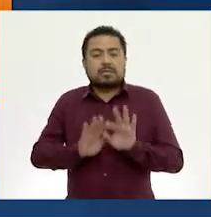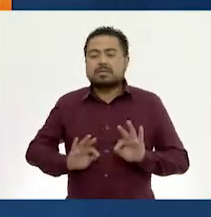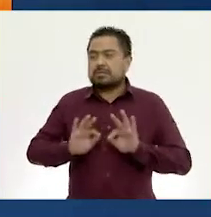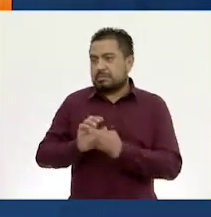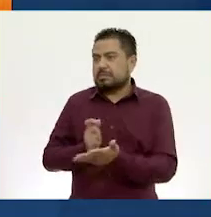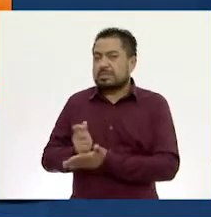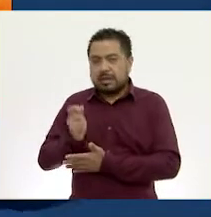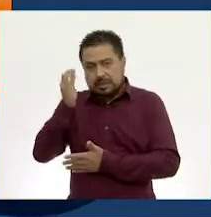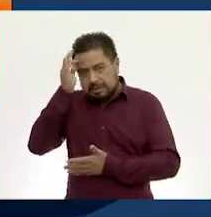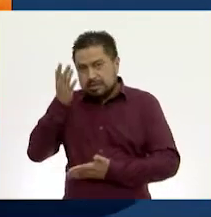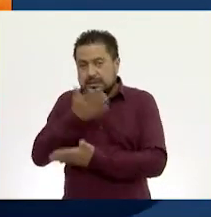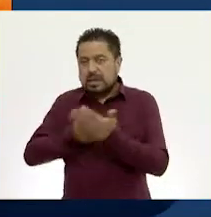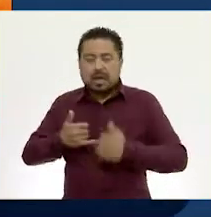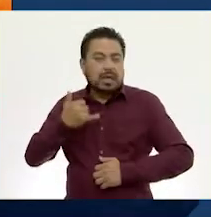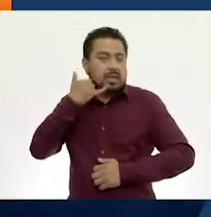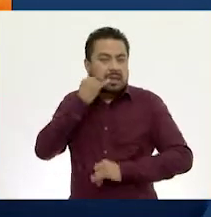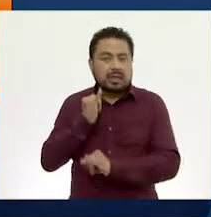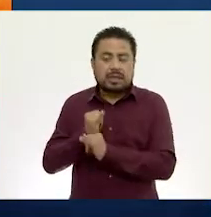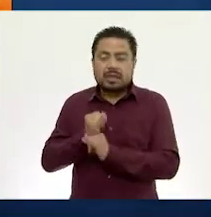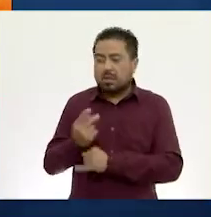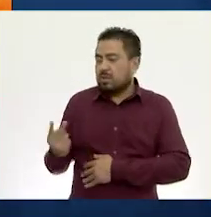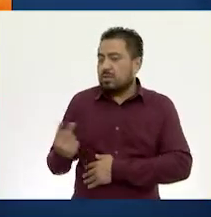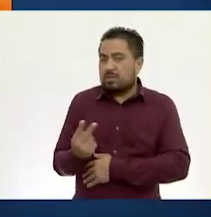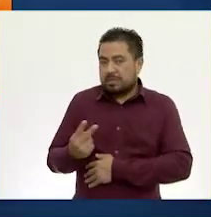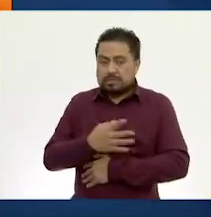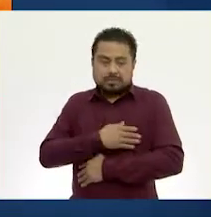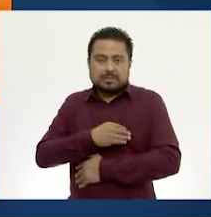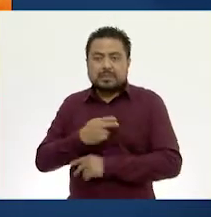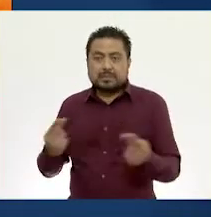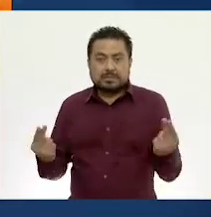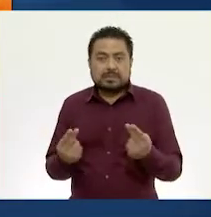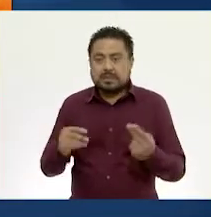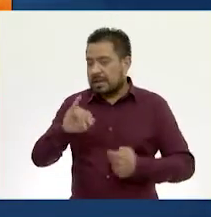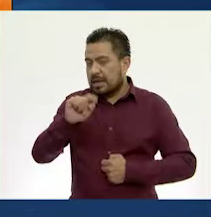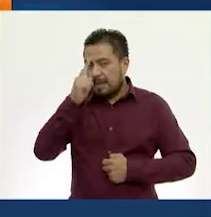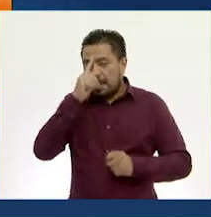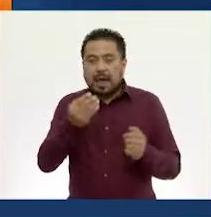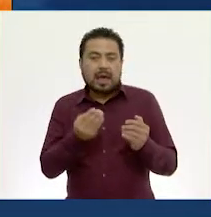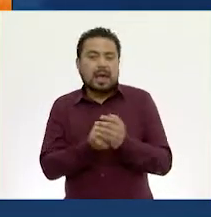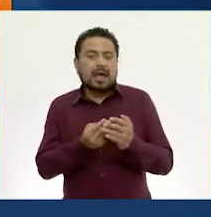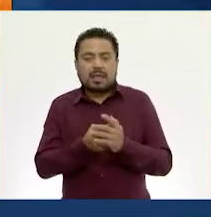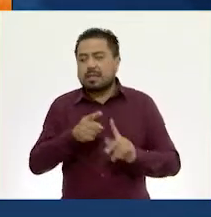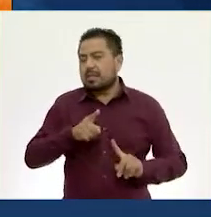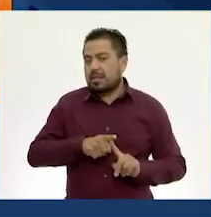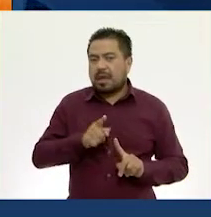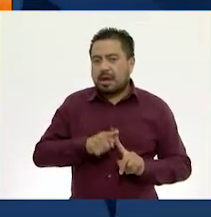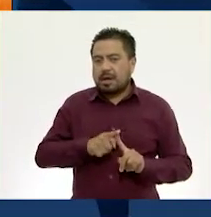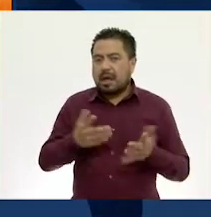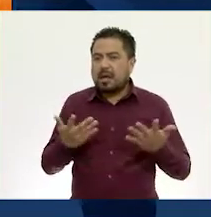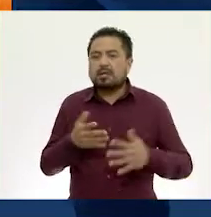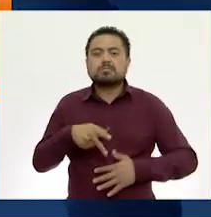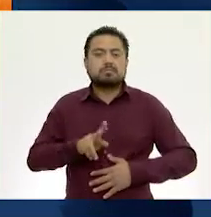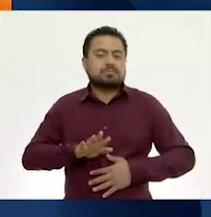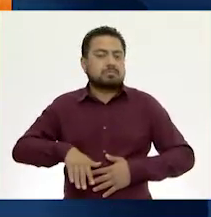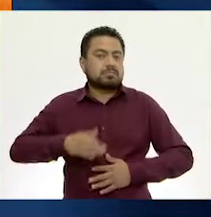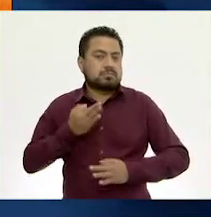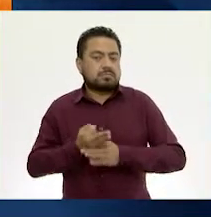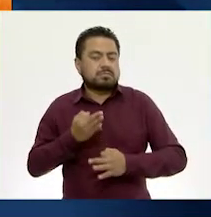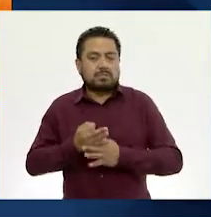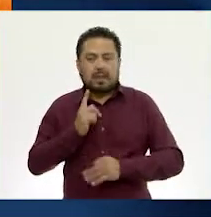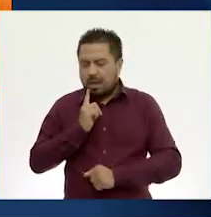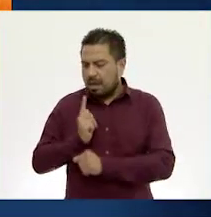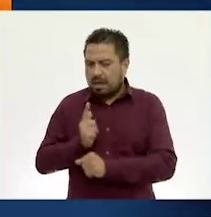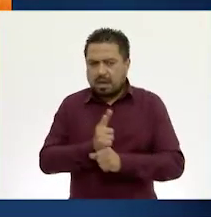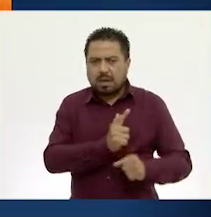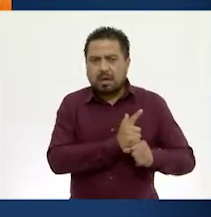pagar este servicio, ya que David y Daniela lo necesitaban para sus clases y tareas. Sin embargo, se dio